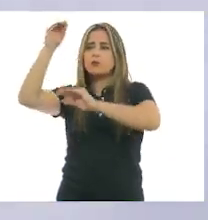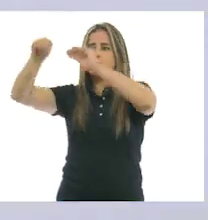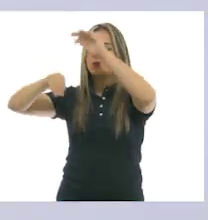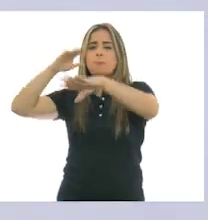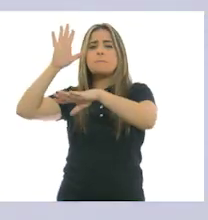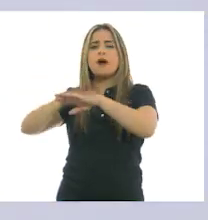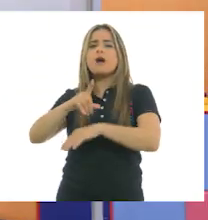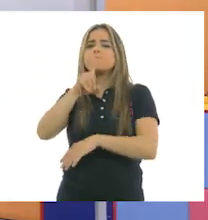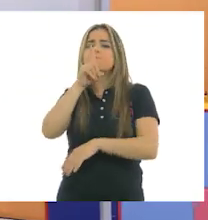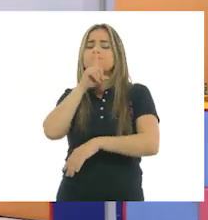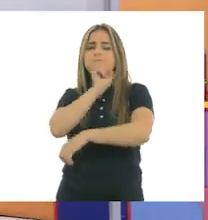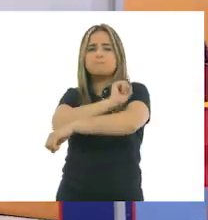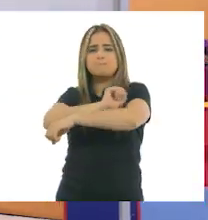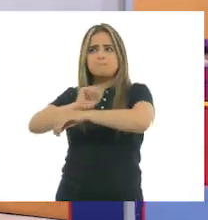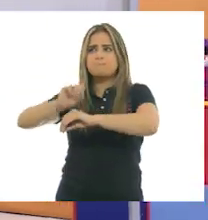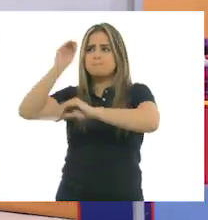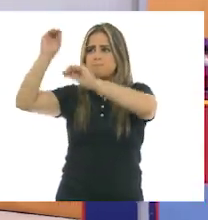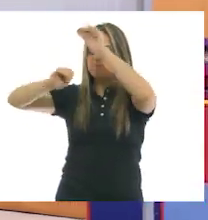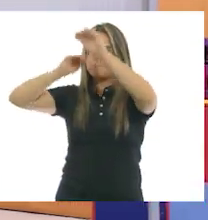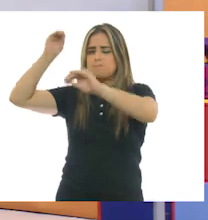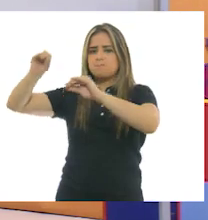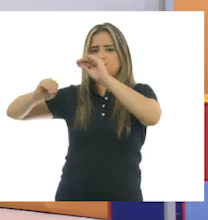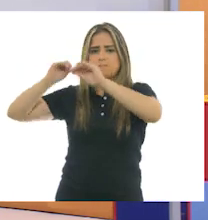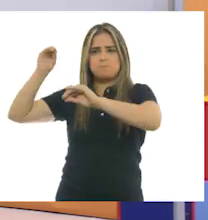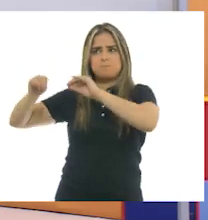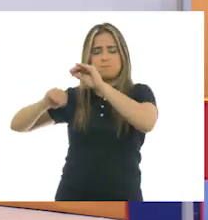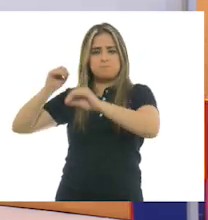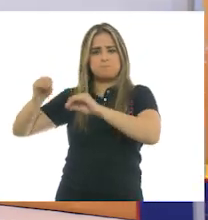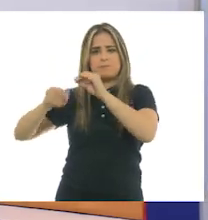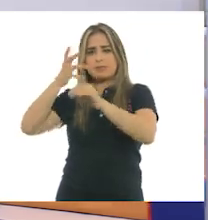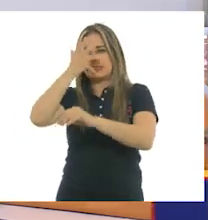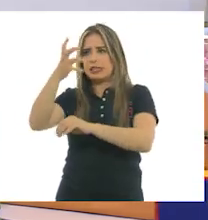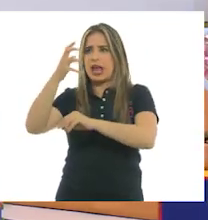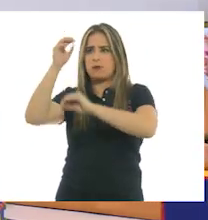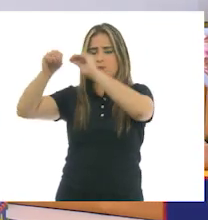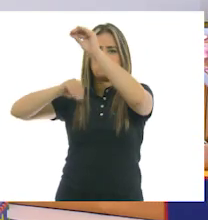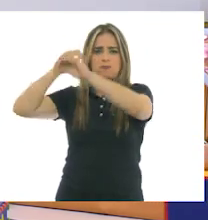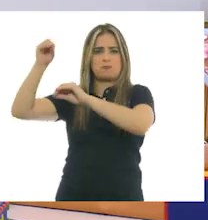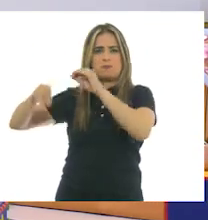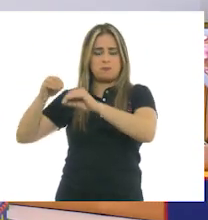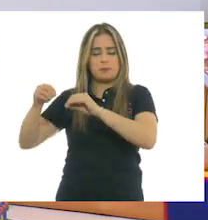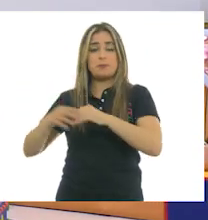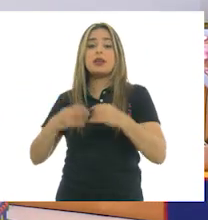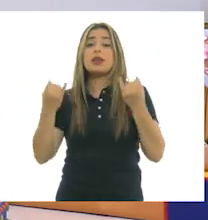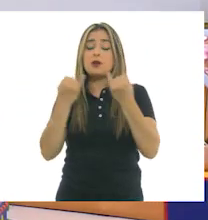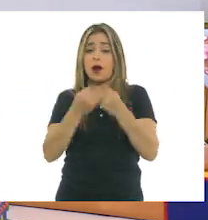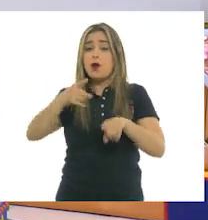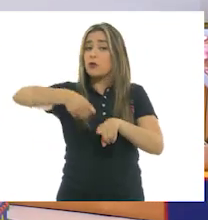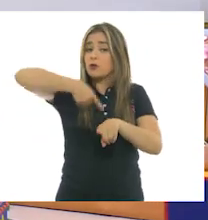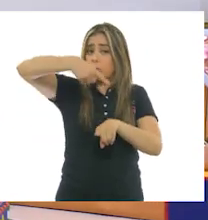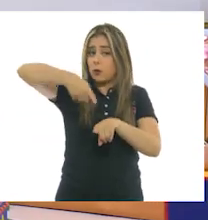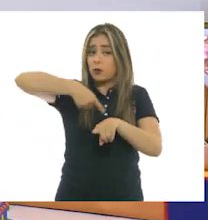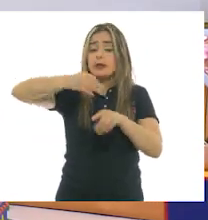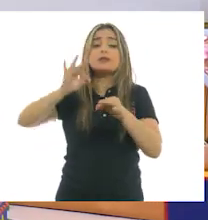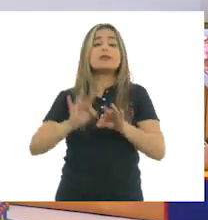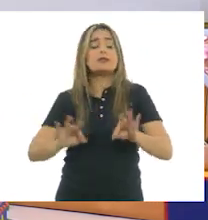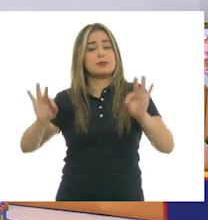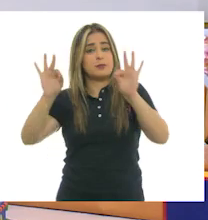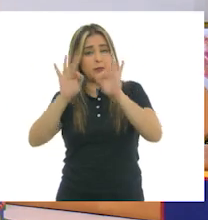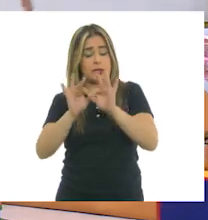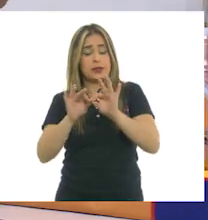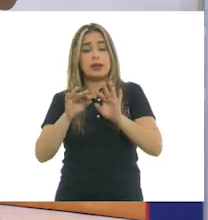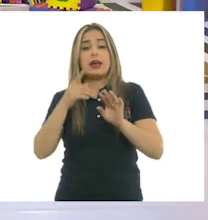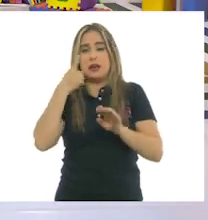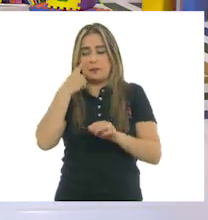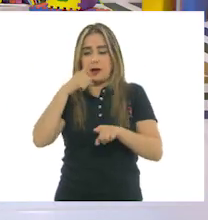Eso, eso va a generar una diferencia. Ahora, tienes toda la razón, los colores también influyen. Y para que veamos el uso de los colores,